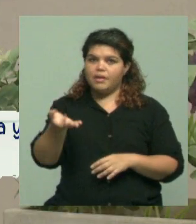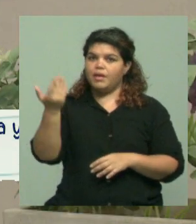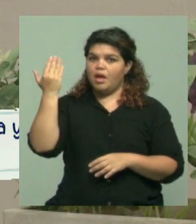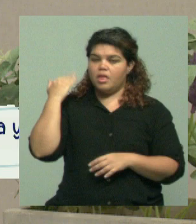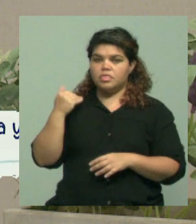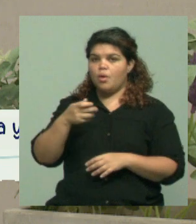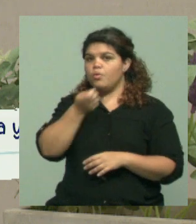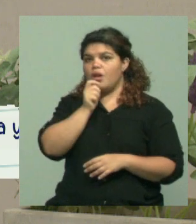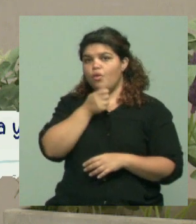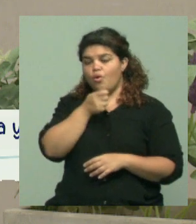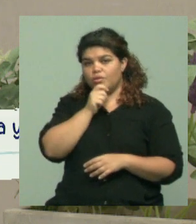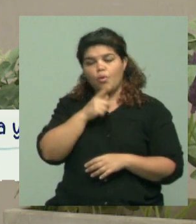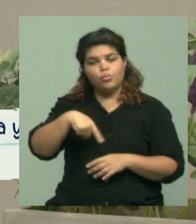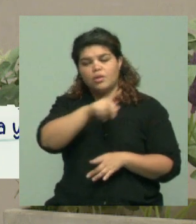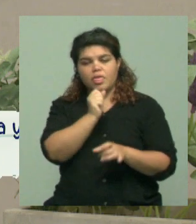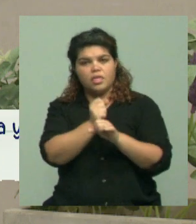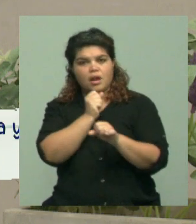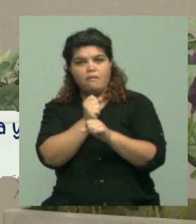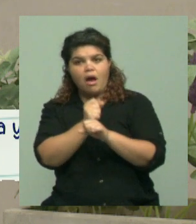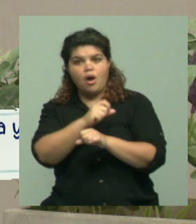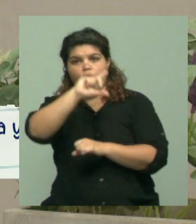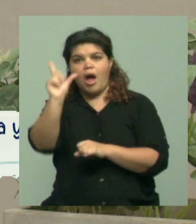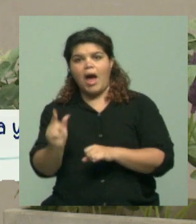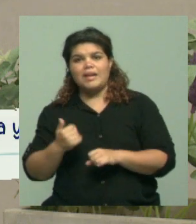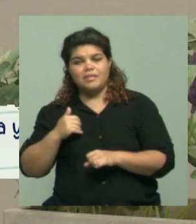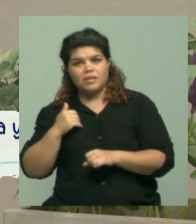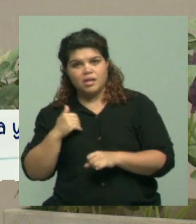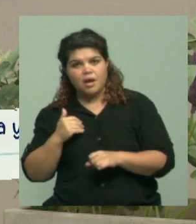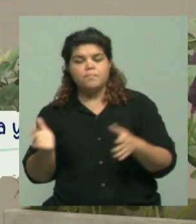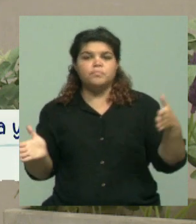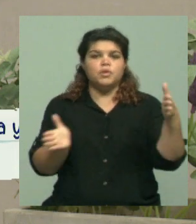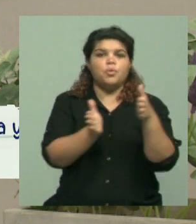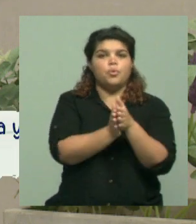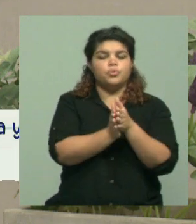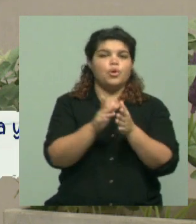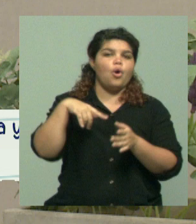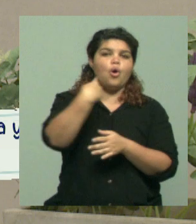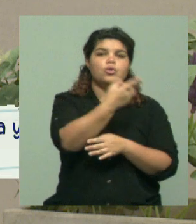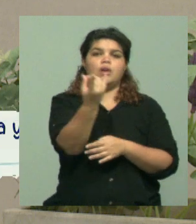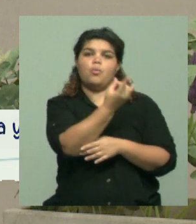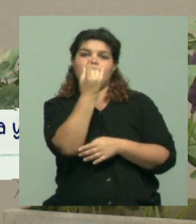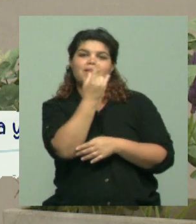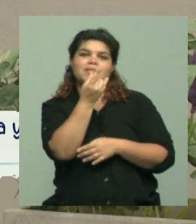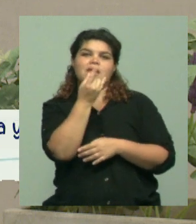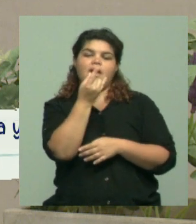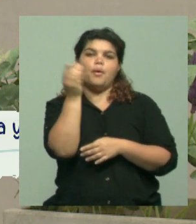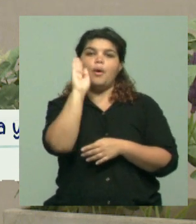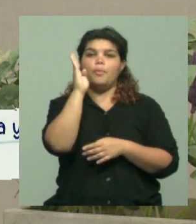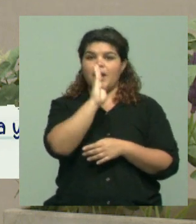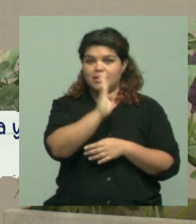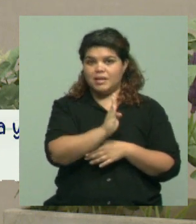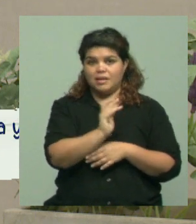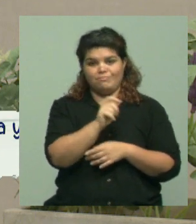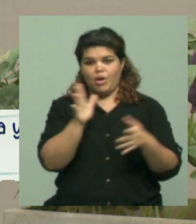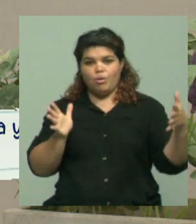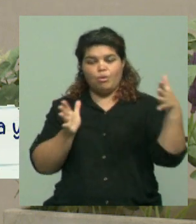trabajo que hacen ustedes, se venía haciendo en Argentina, en conjunto con una universidad de Brasil. Digo, es importante también tener